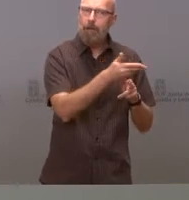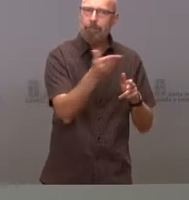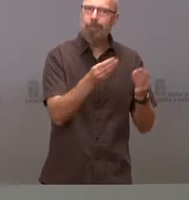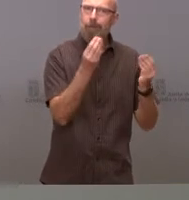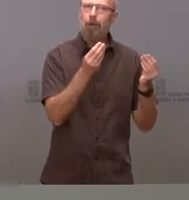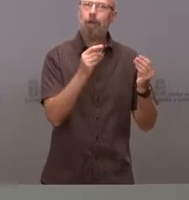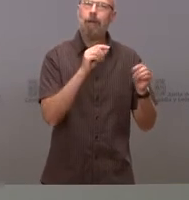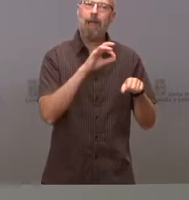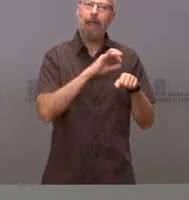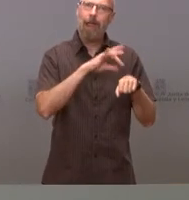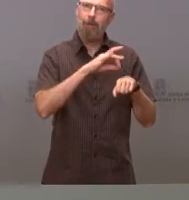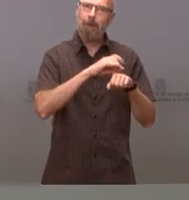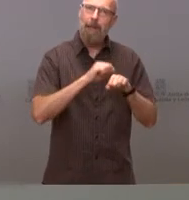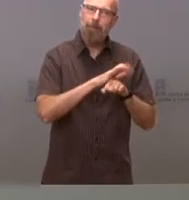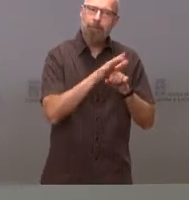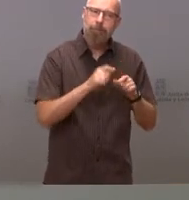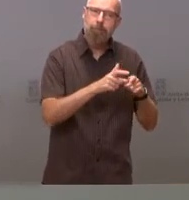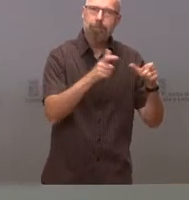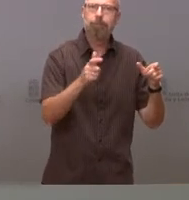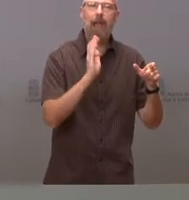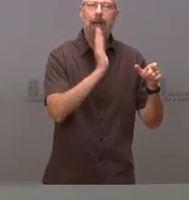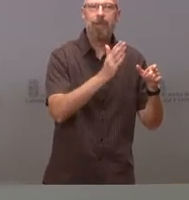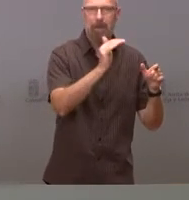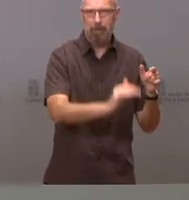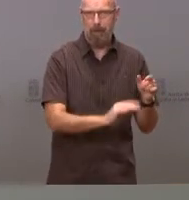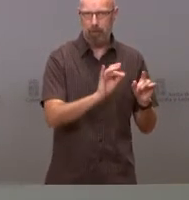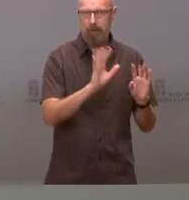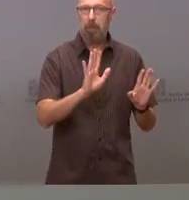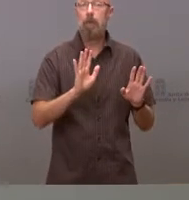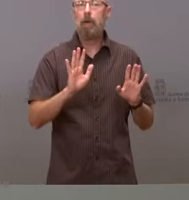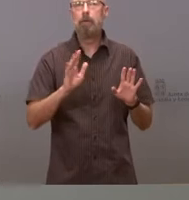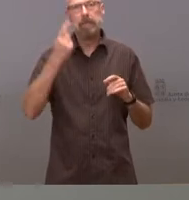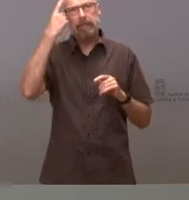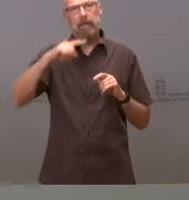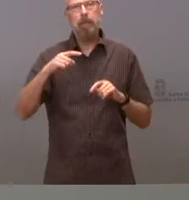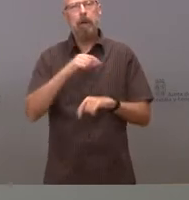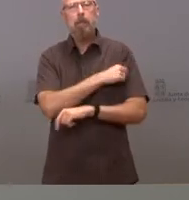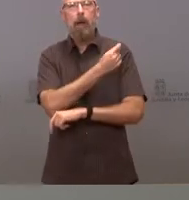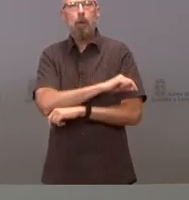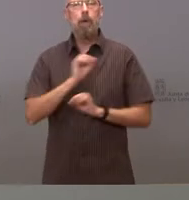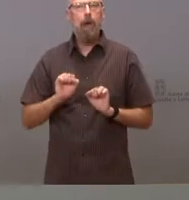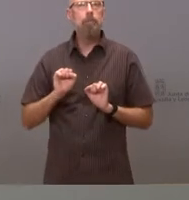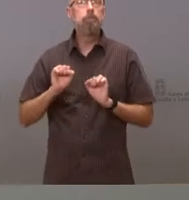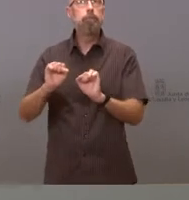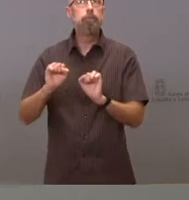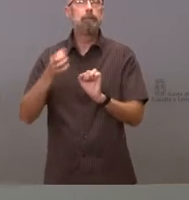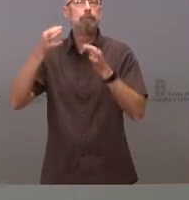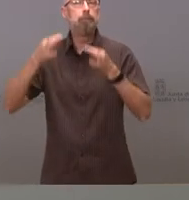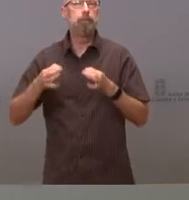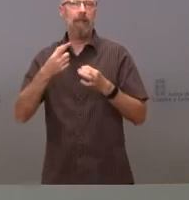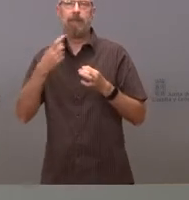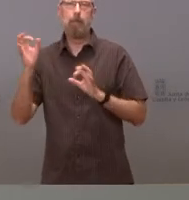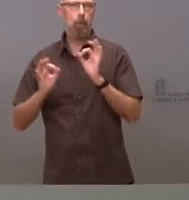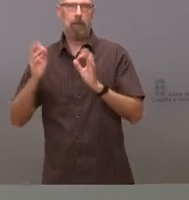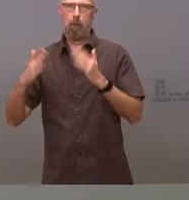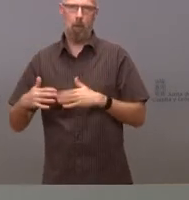menor, pero tenemos que saber que las vacunas no nos ofrecen inmunidad total, podemos contagiarnos, ni inmunidad de